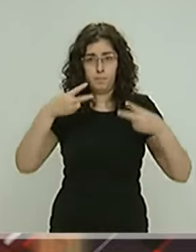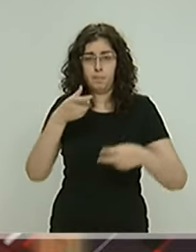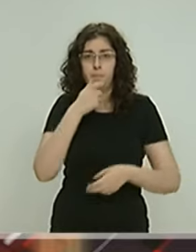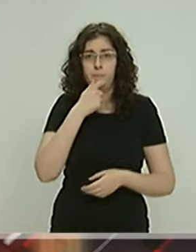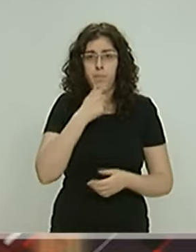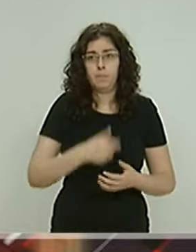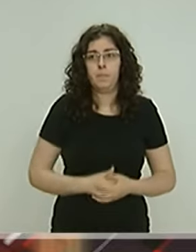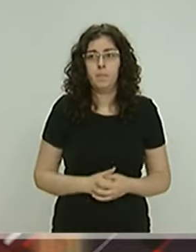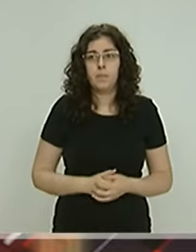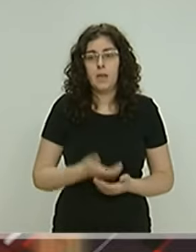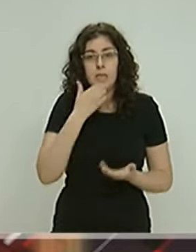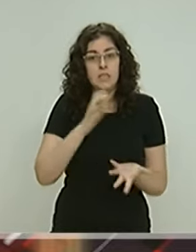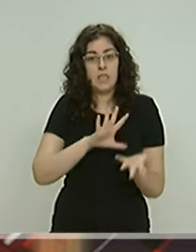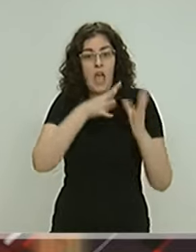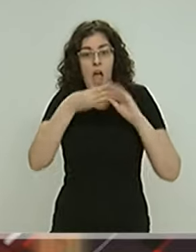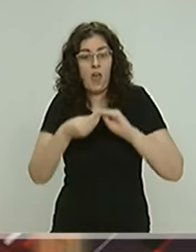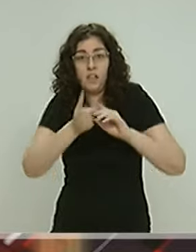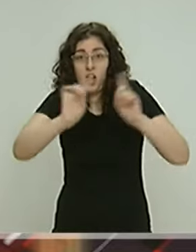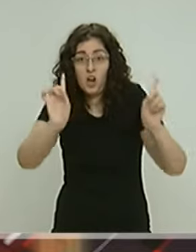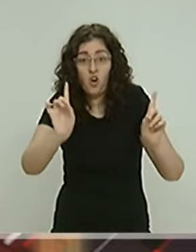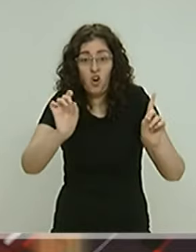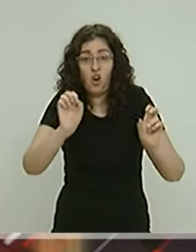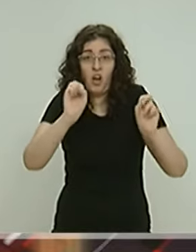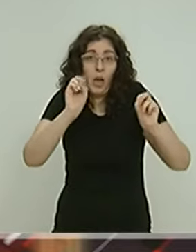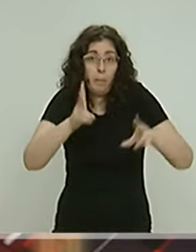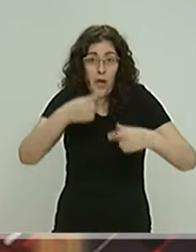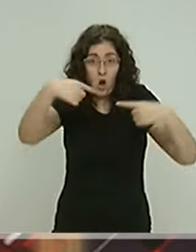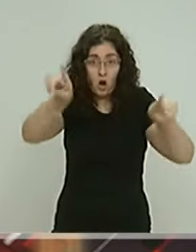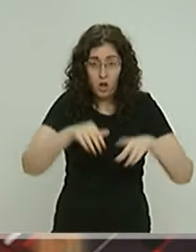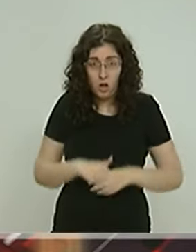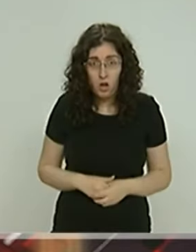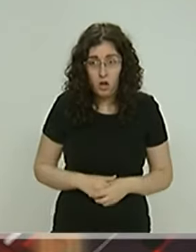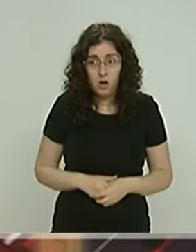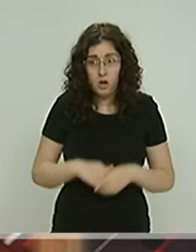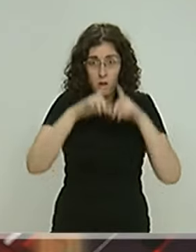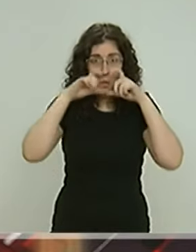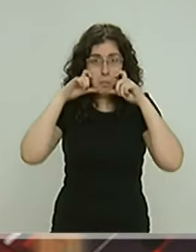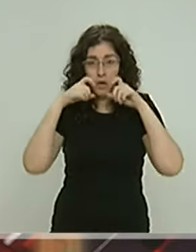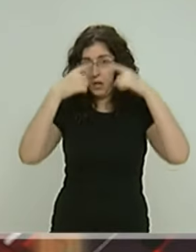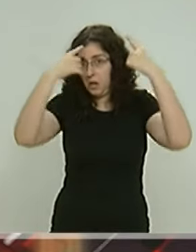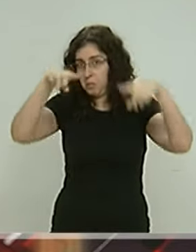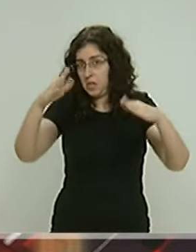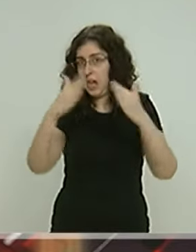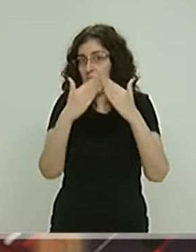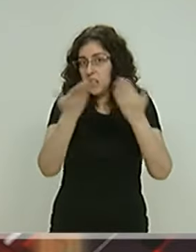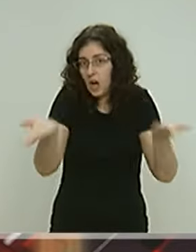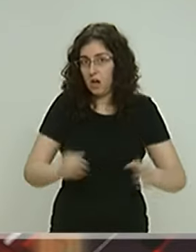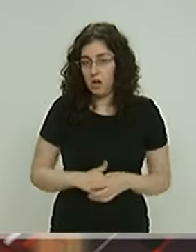Y que no se adapte peor para él, ¿no? Que se quite su mascarilla en su casa.